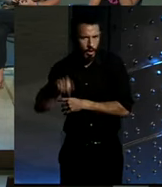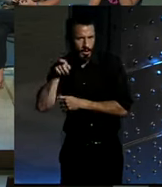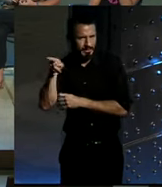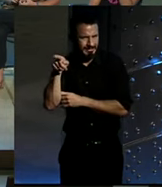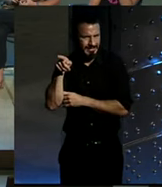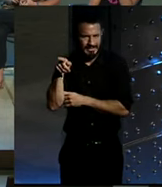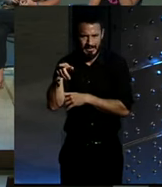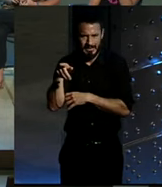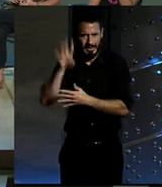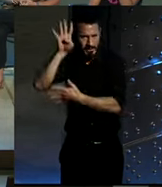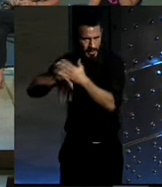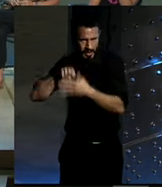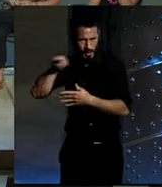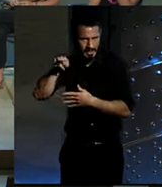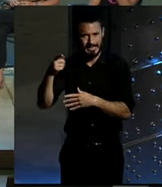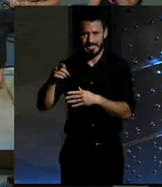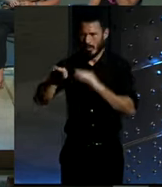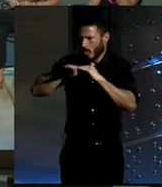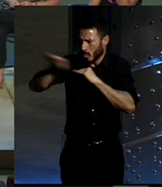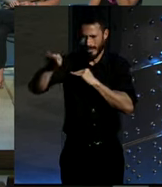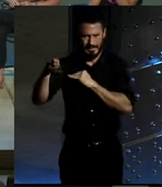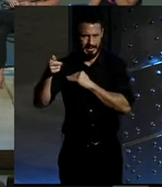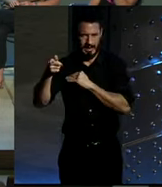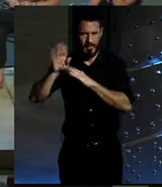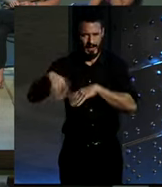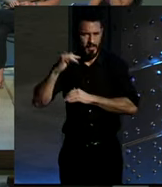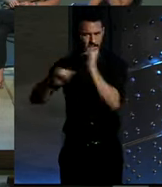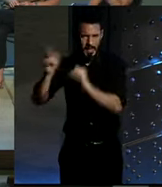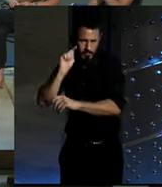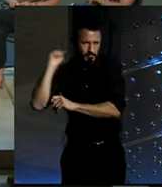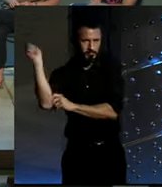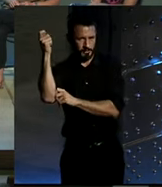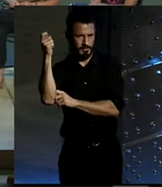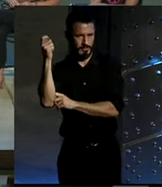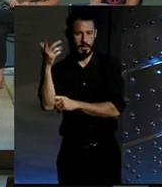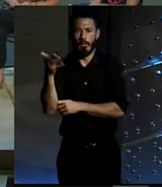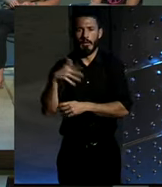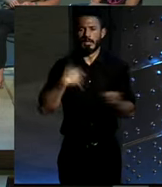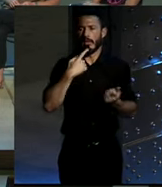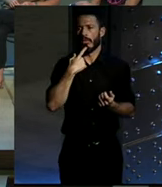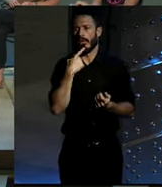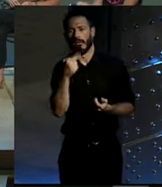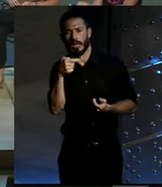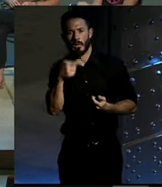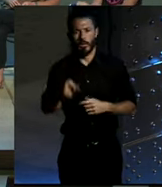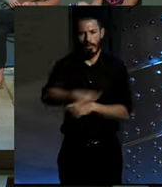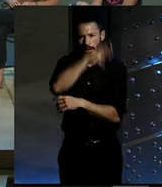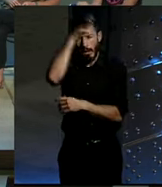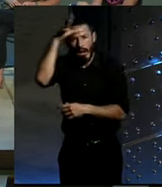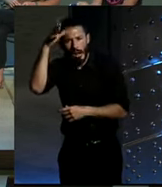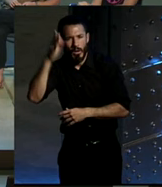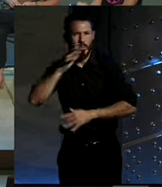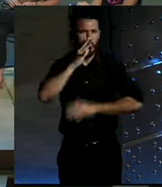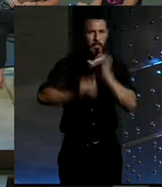éxito también. Y en Sevilla, siempre en cada sitio se pone un... En Sevilla era que con ese calor, de cómo se va, pues no, bien.